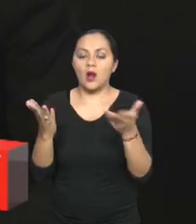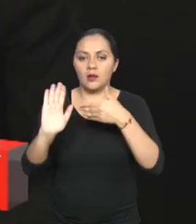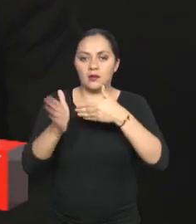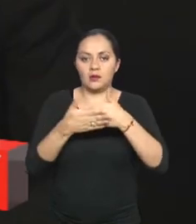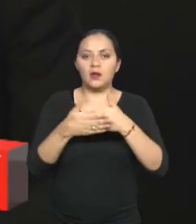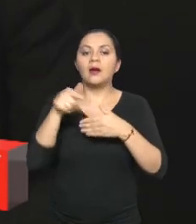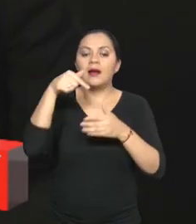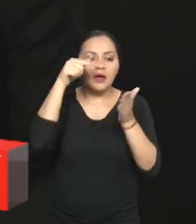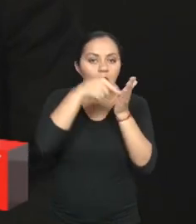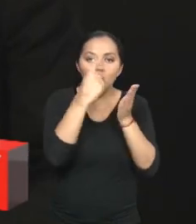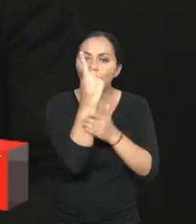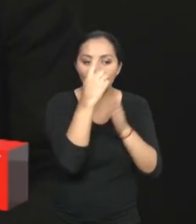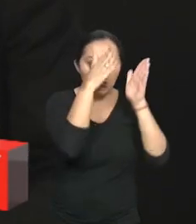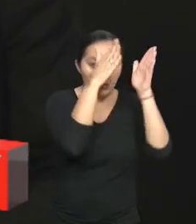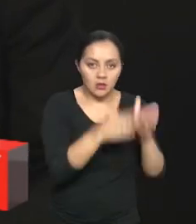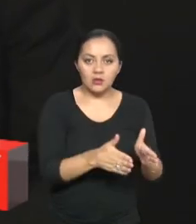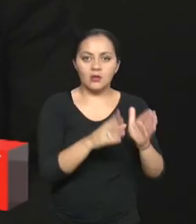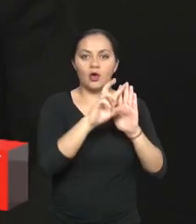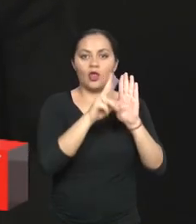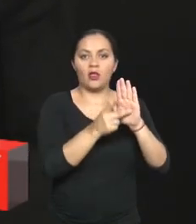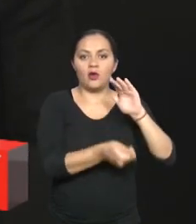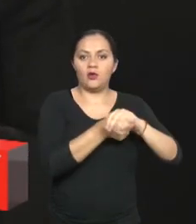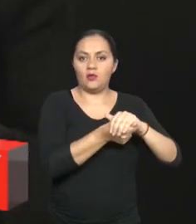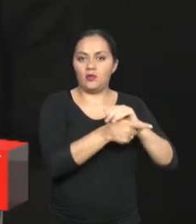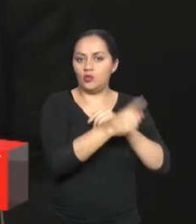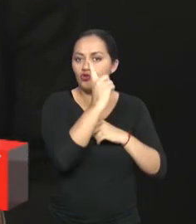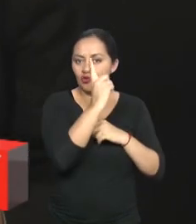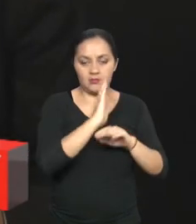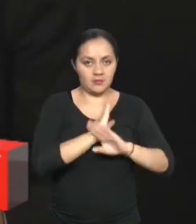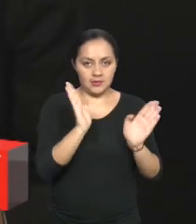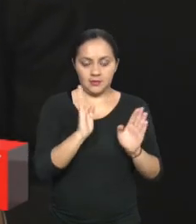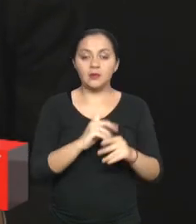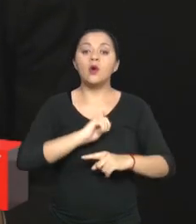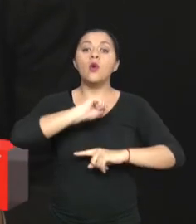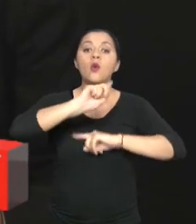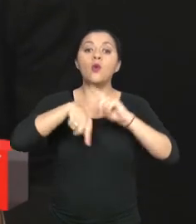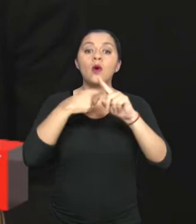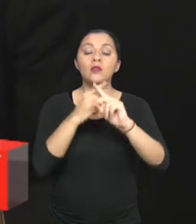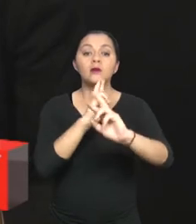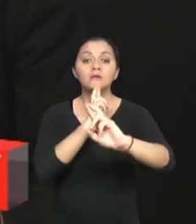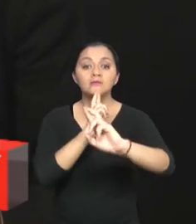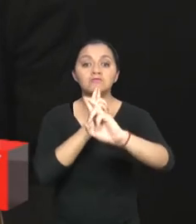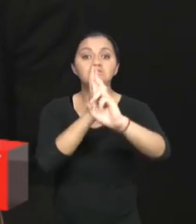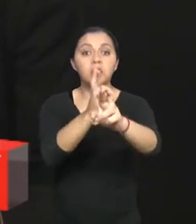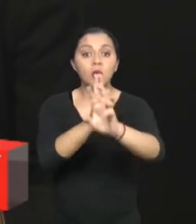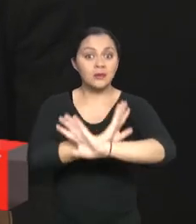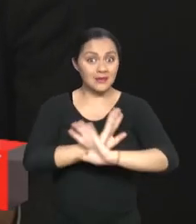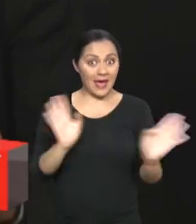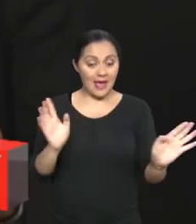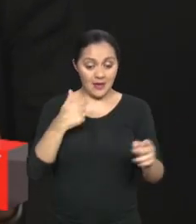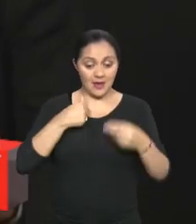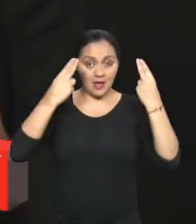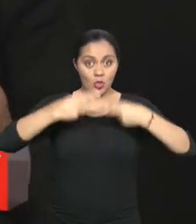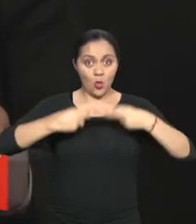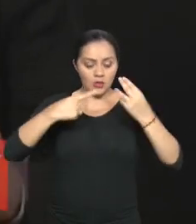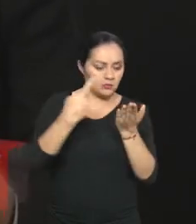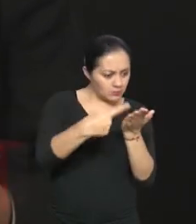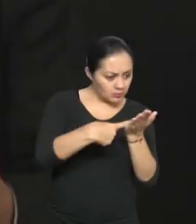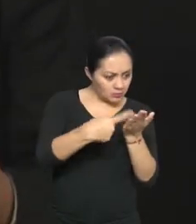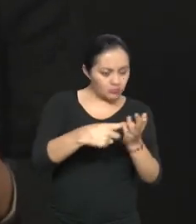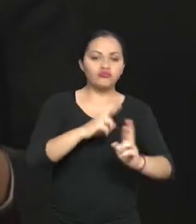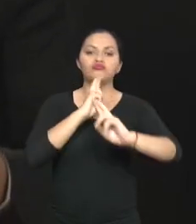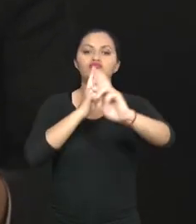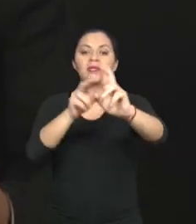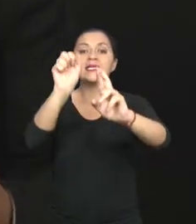ese código. Sin embargo, cuando ya tienen la resolución aprobatoria, se emite